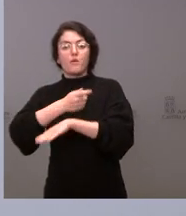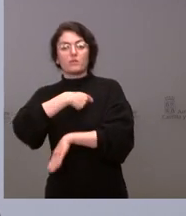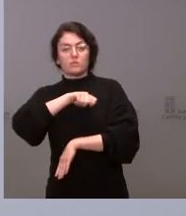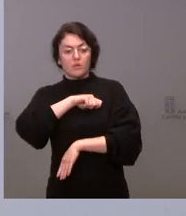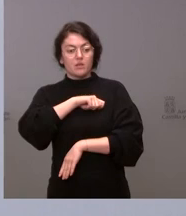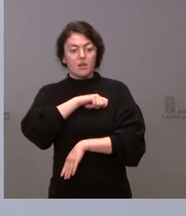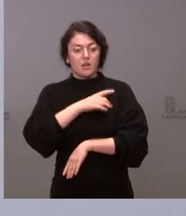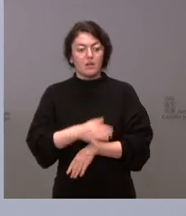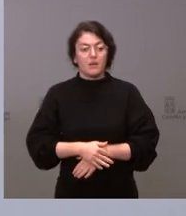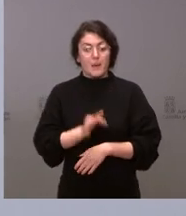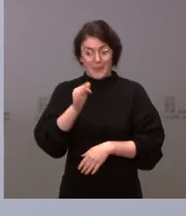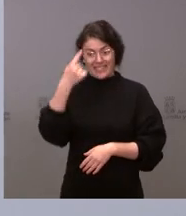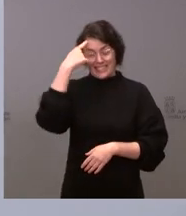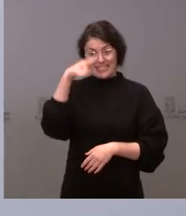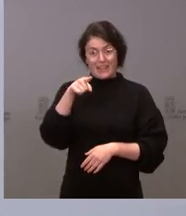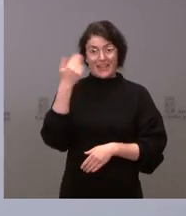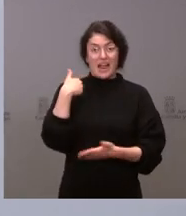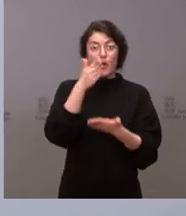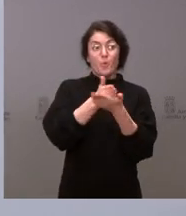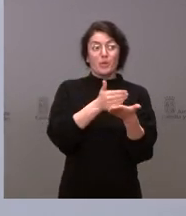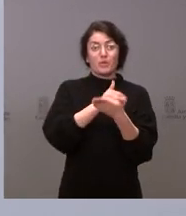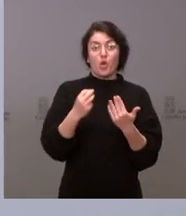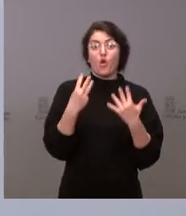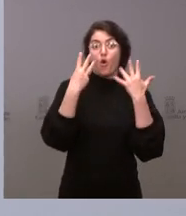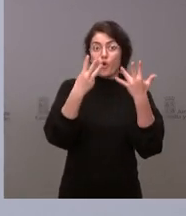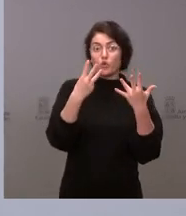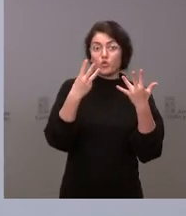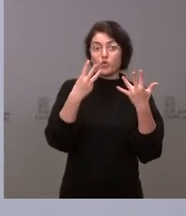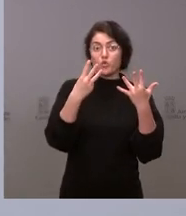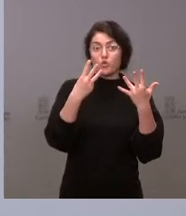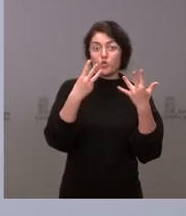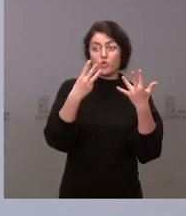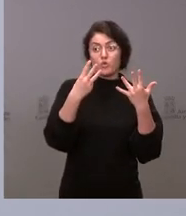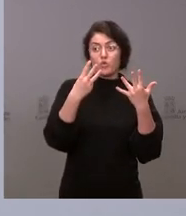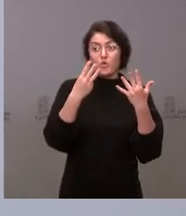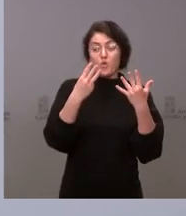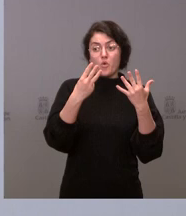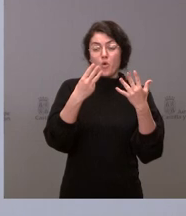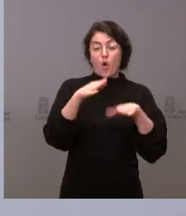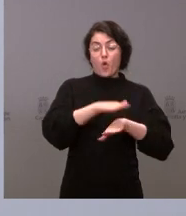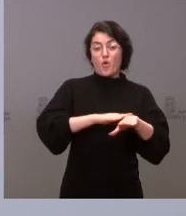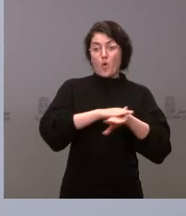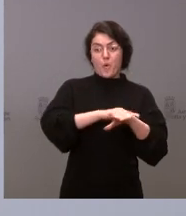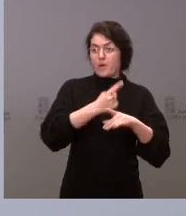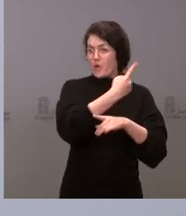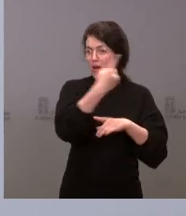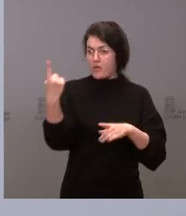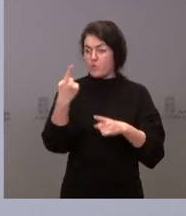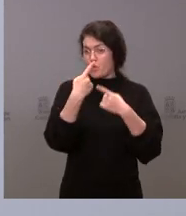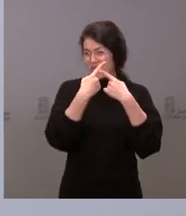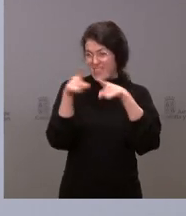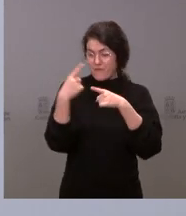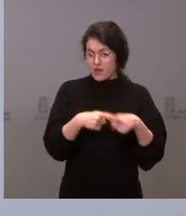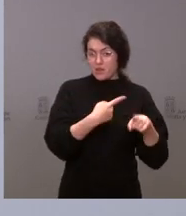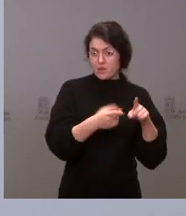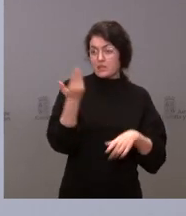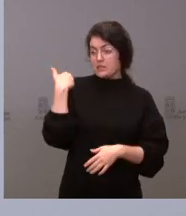que ocho comunidades autónomas de distintos colores políticos firmamos un documento hace unos